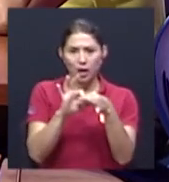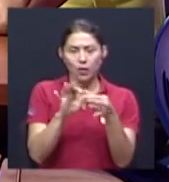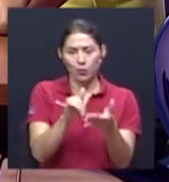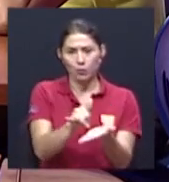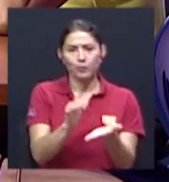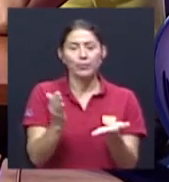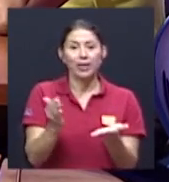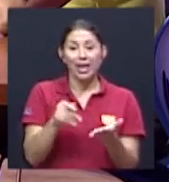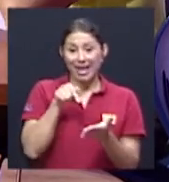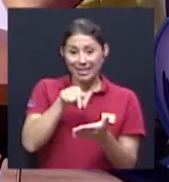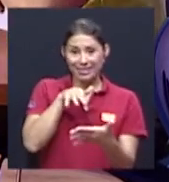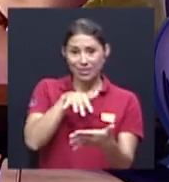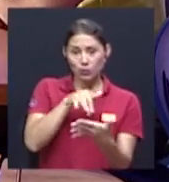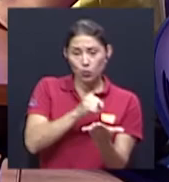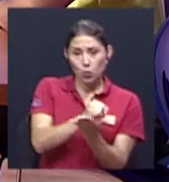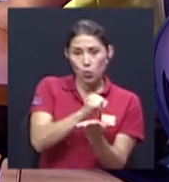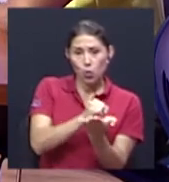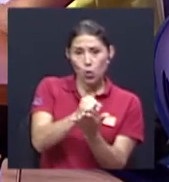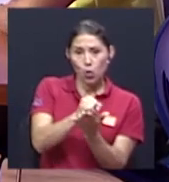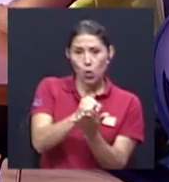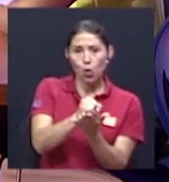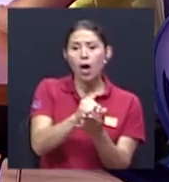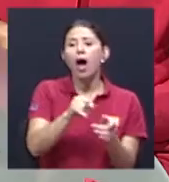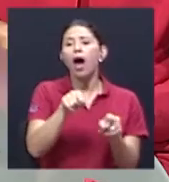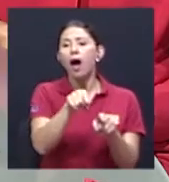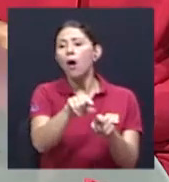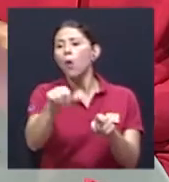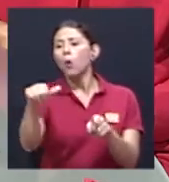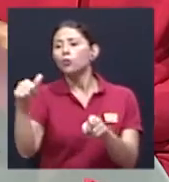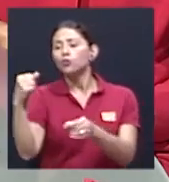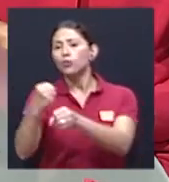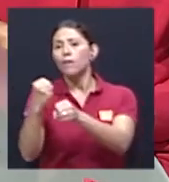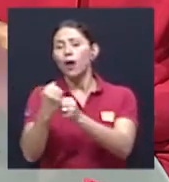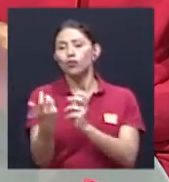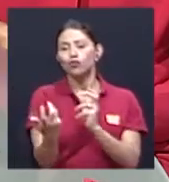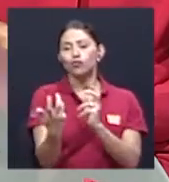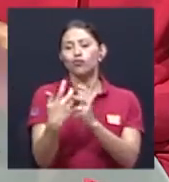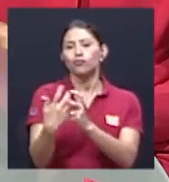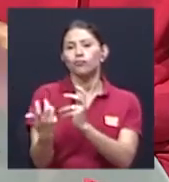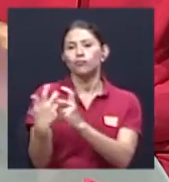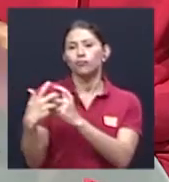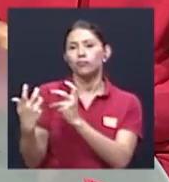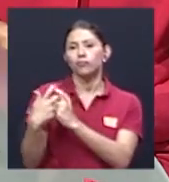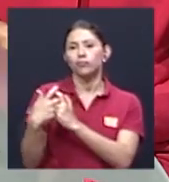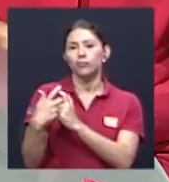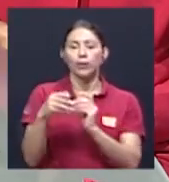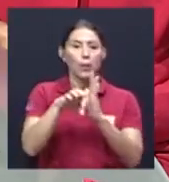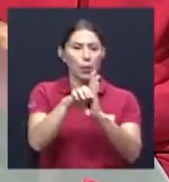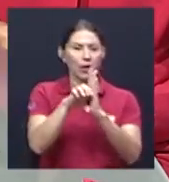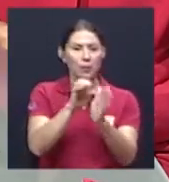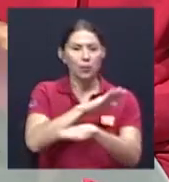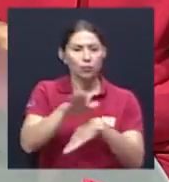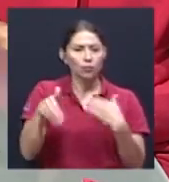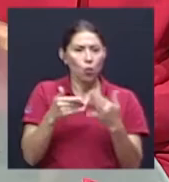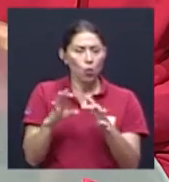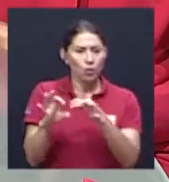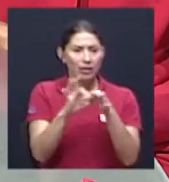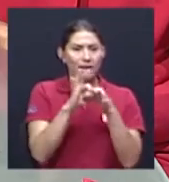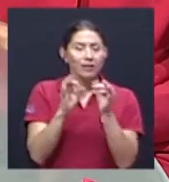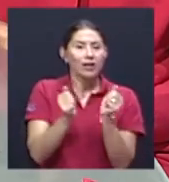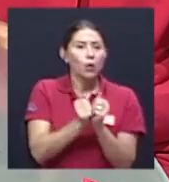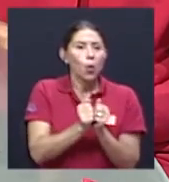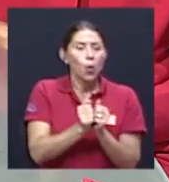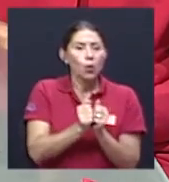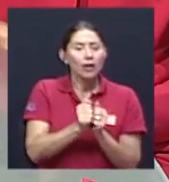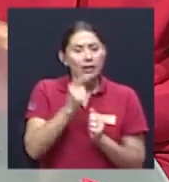estudio se complementa con otros trabajos que venimos realizando, por ejemplo, todo lo que tiene que ver con las espiritualidades